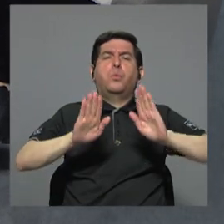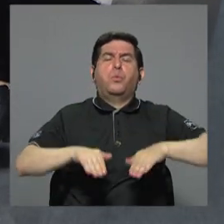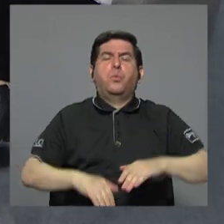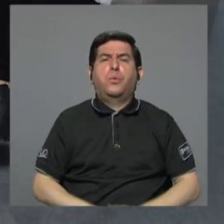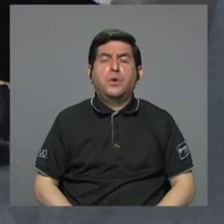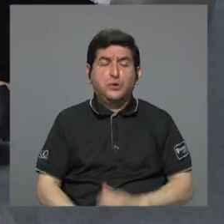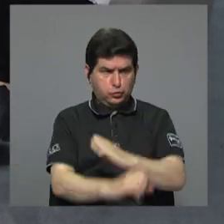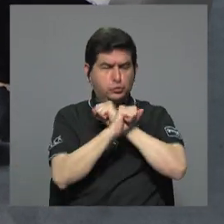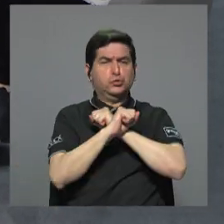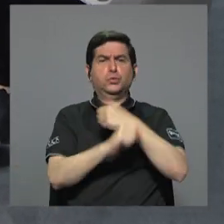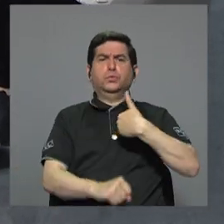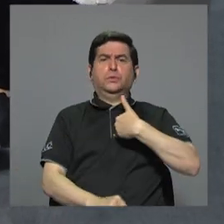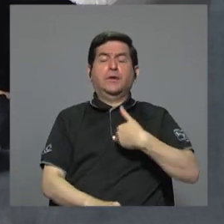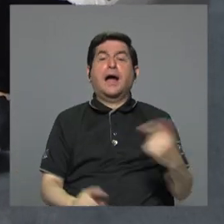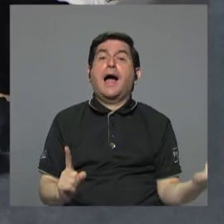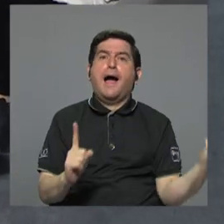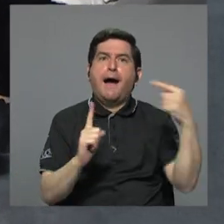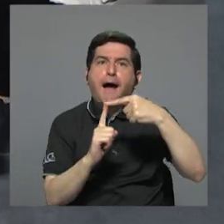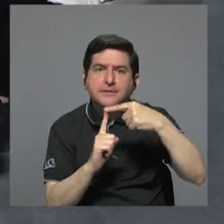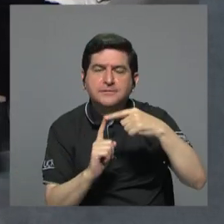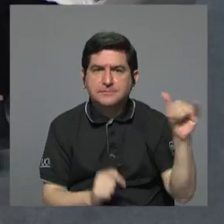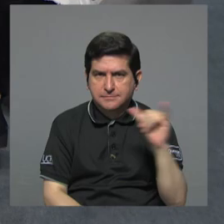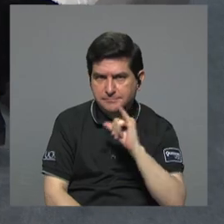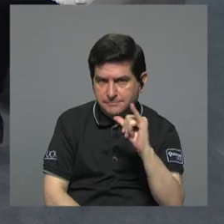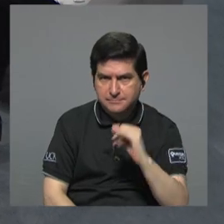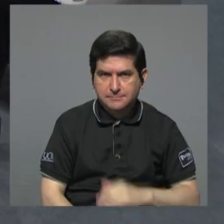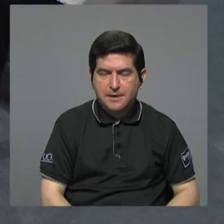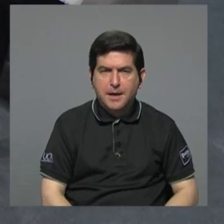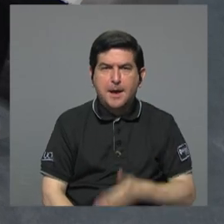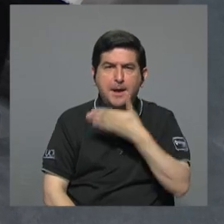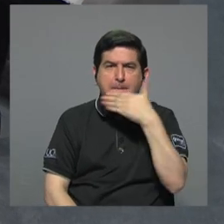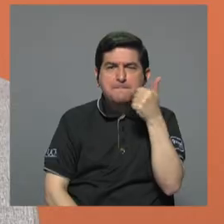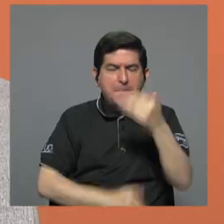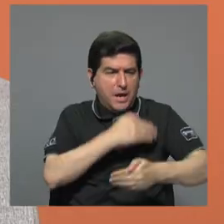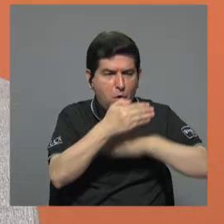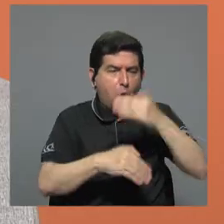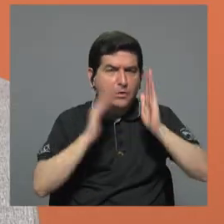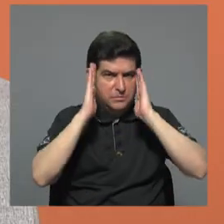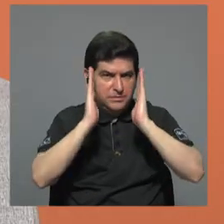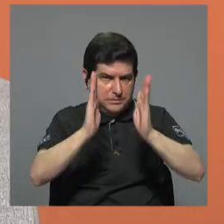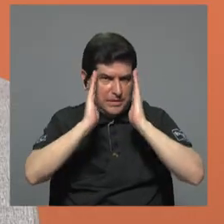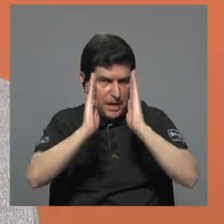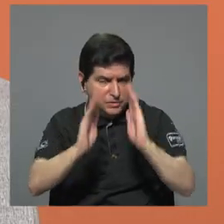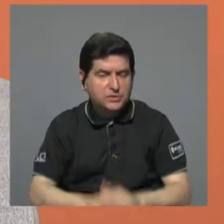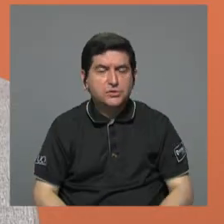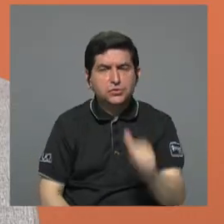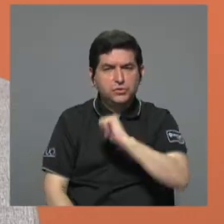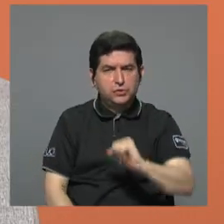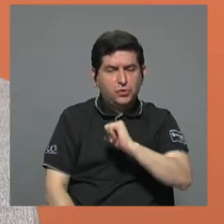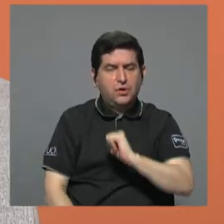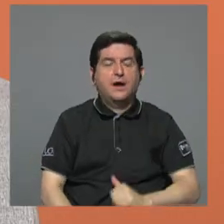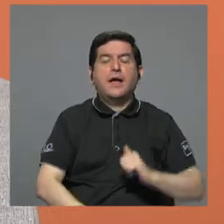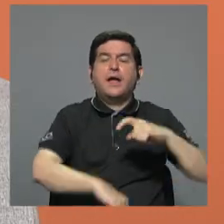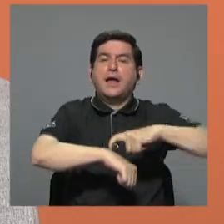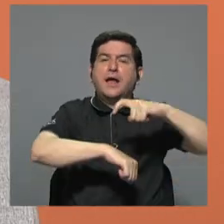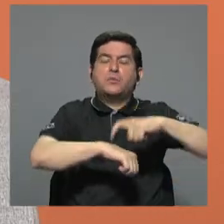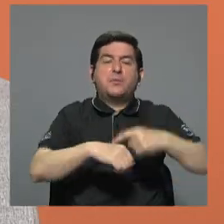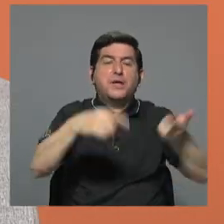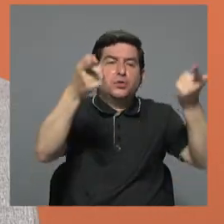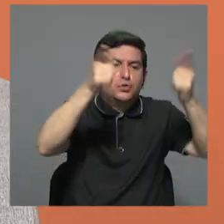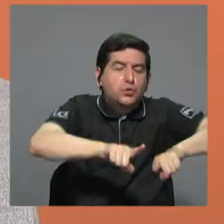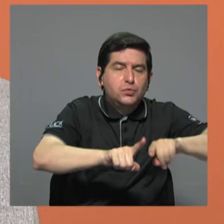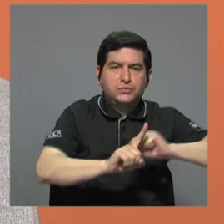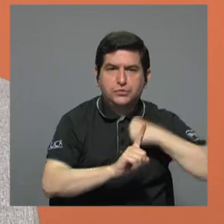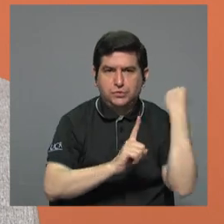caminar más seguras, hasta por supuesto también mejorar los protocolos de atención que dan las autoridades cuando ocurre un hecho como